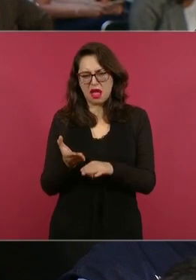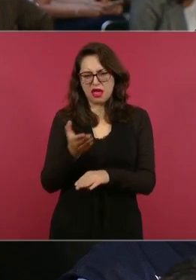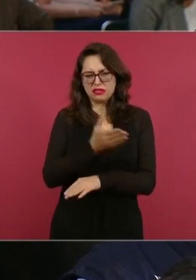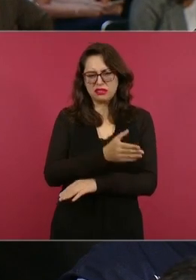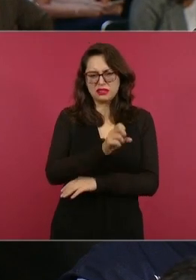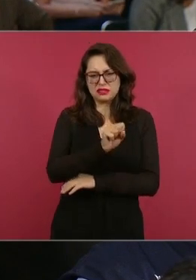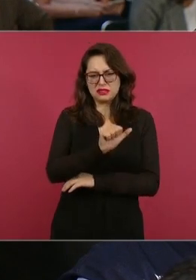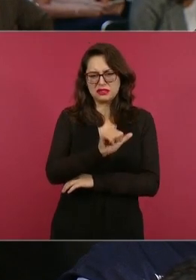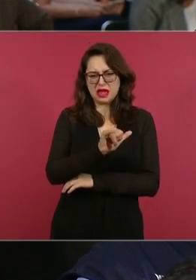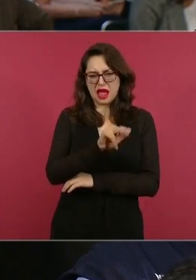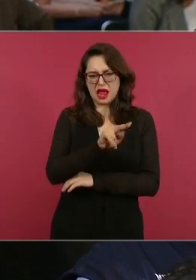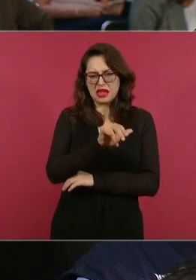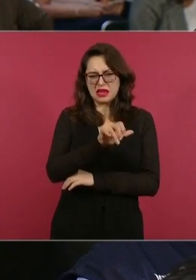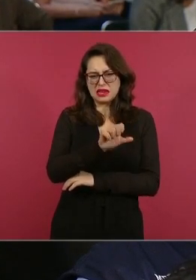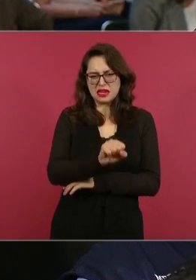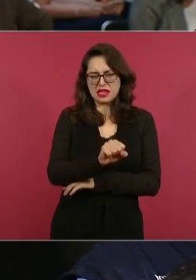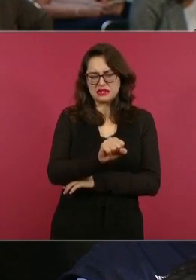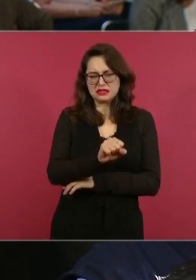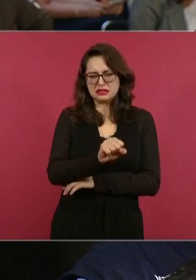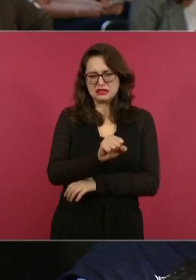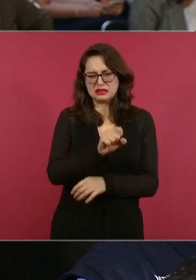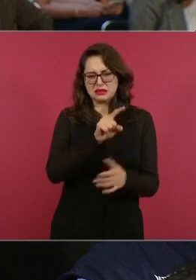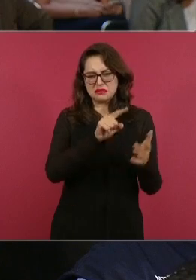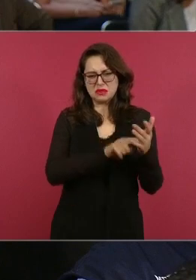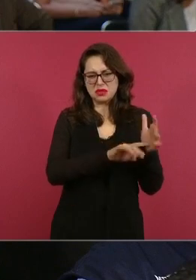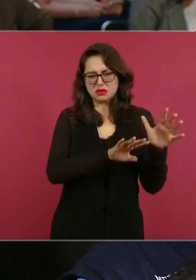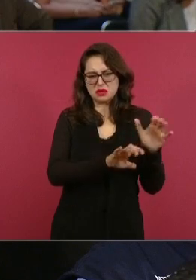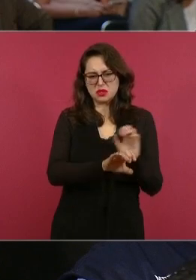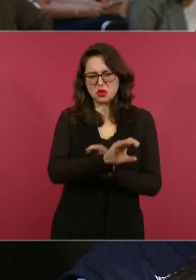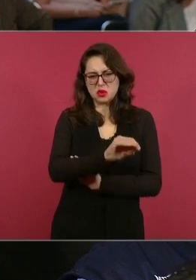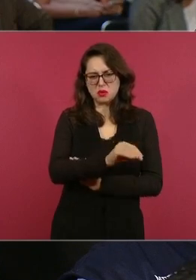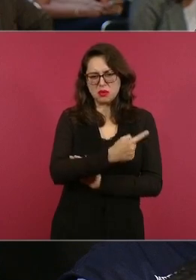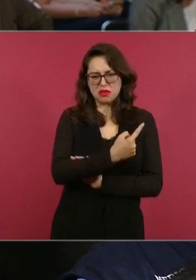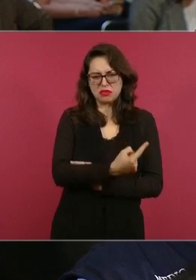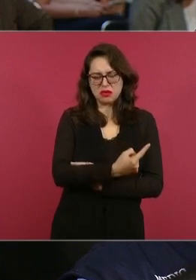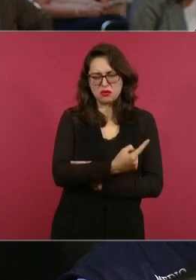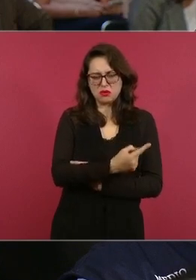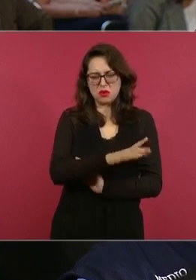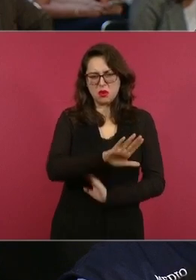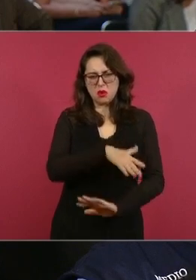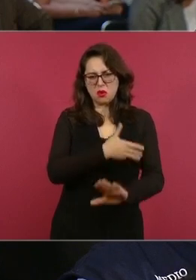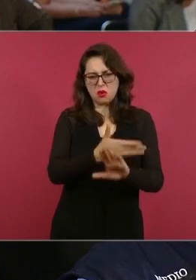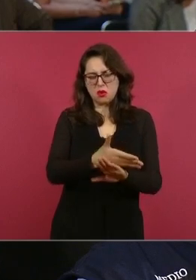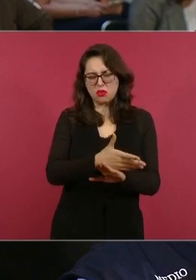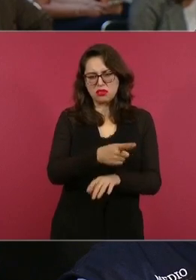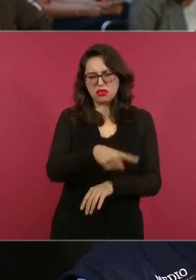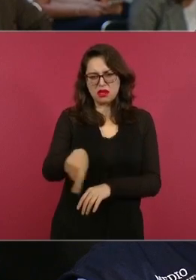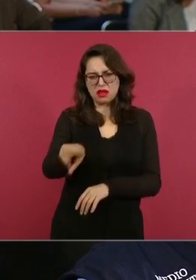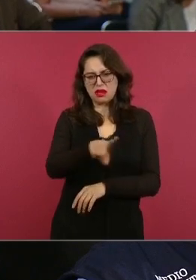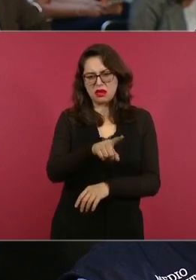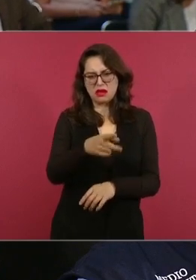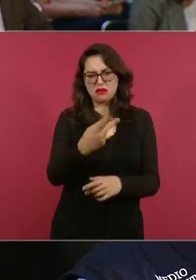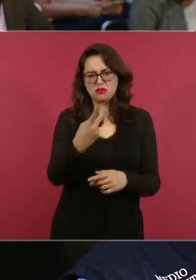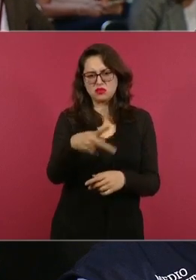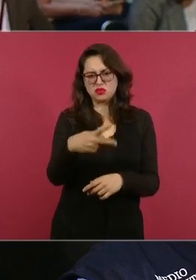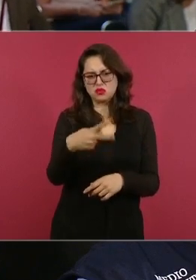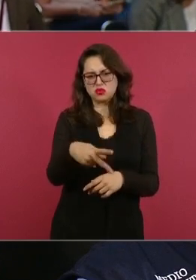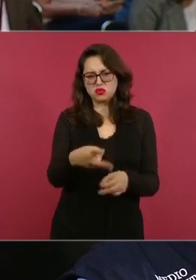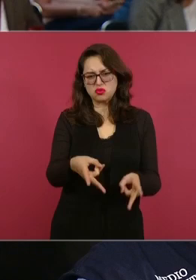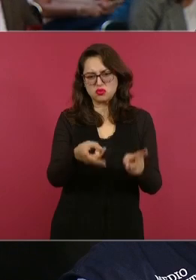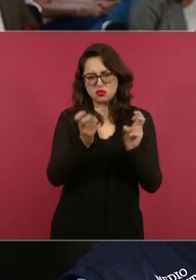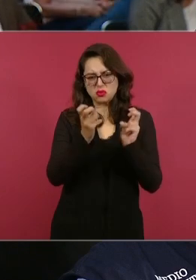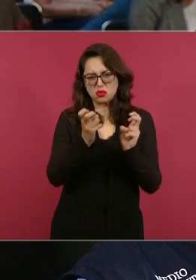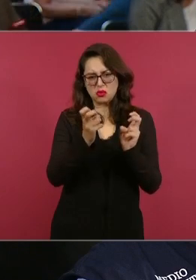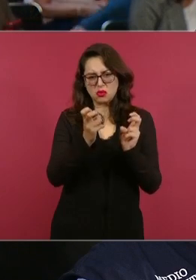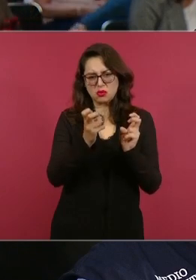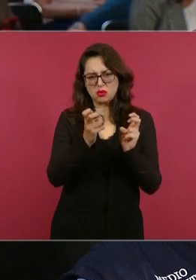veracruzanos y manipulando un tráfico de influencias despojo agravado robo violencia de esa manera las denuncias presentadas